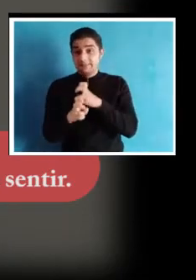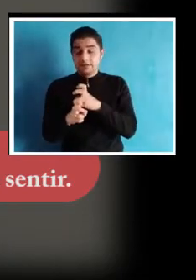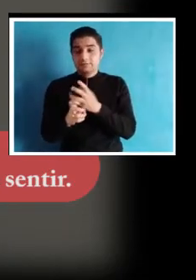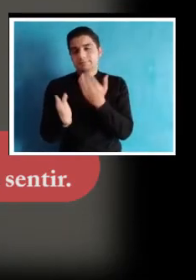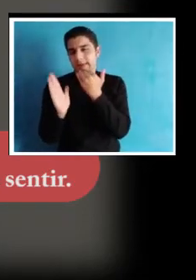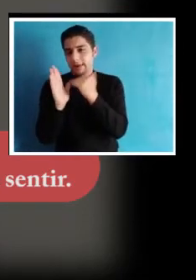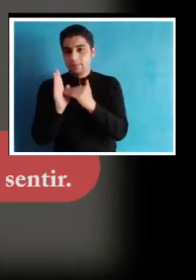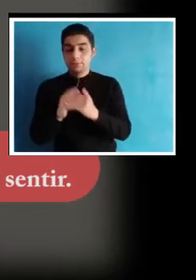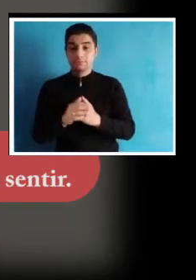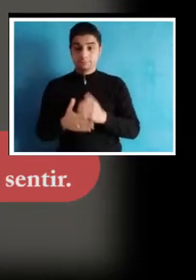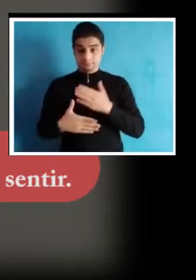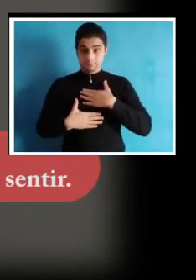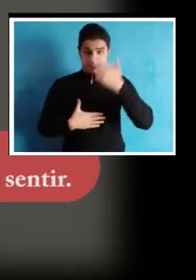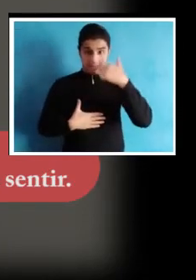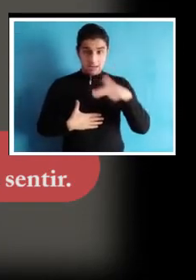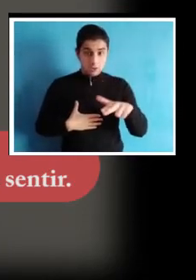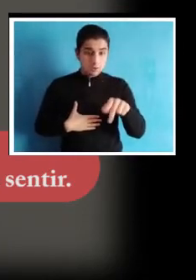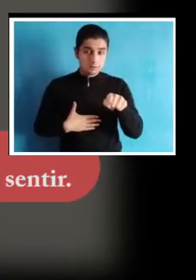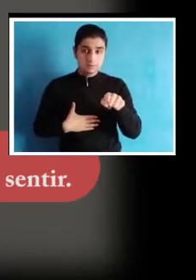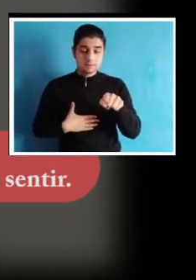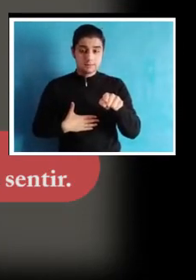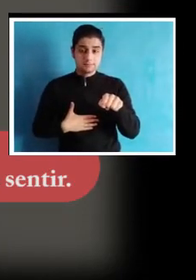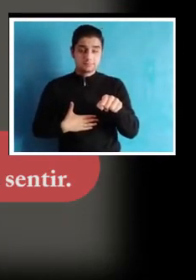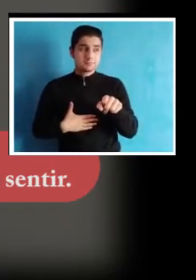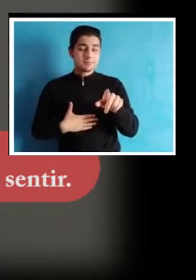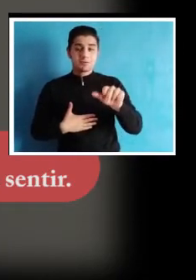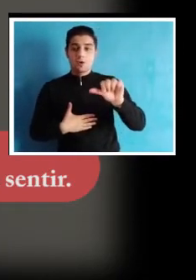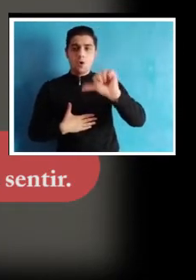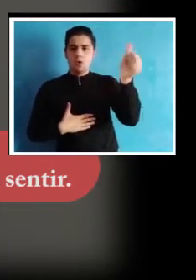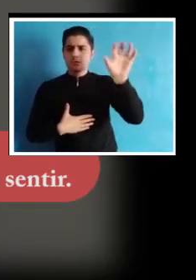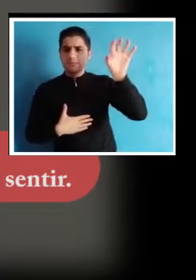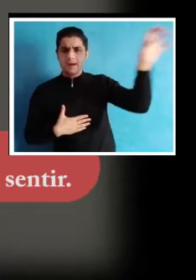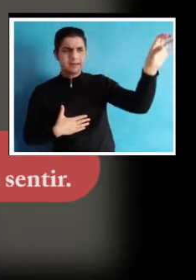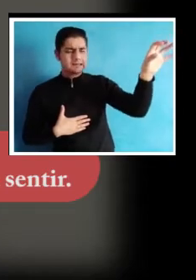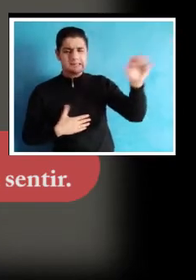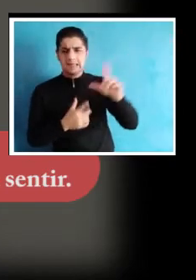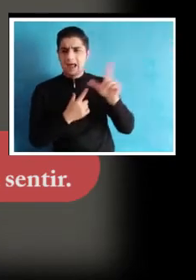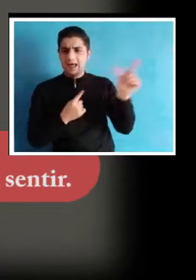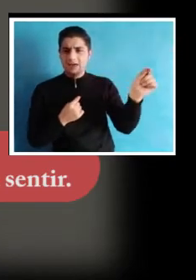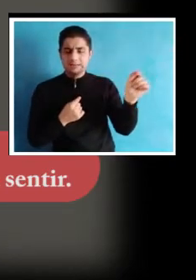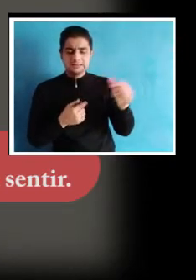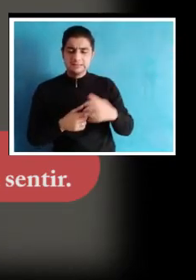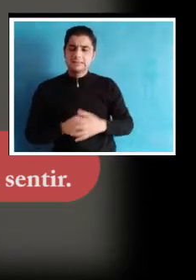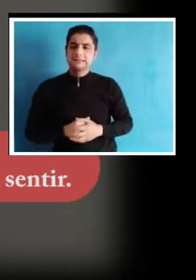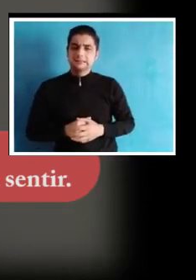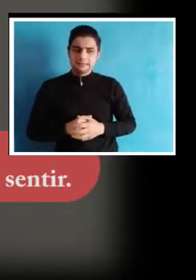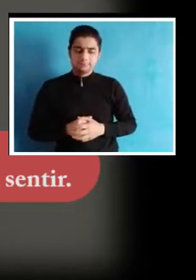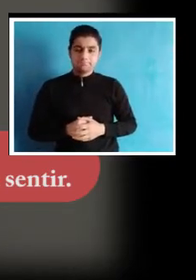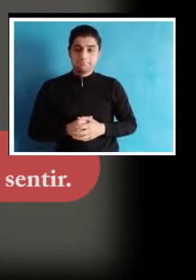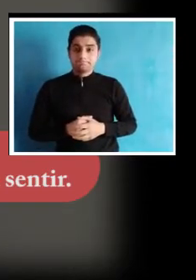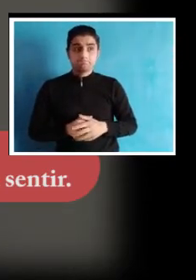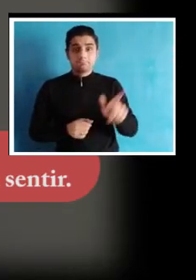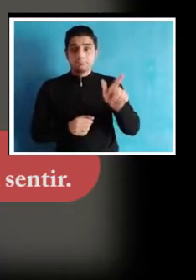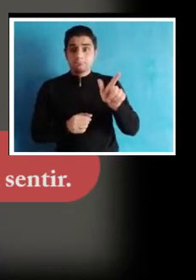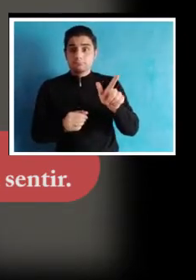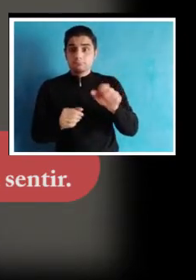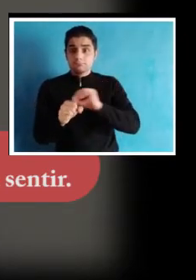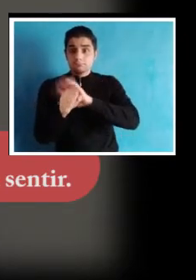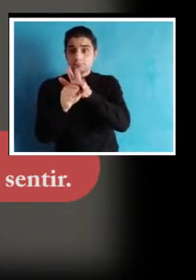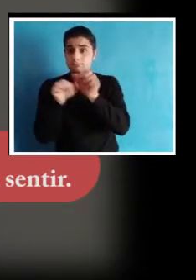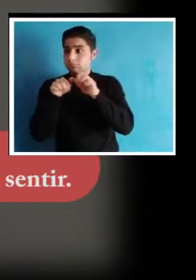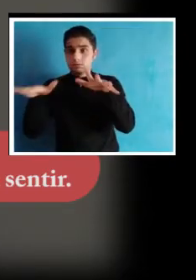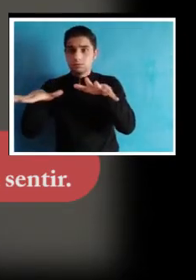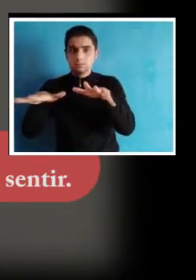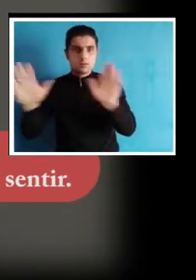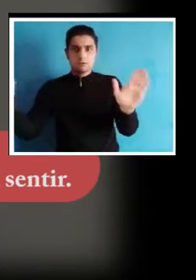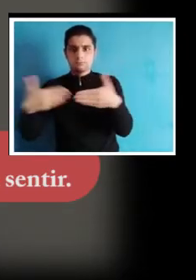Por ejemplo, el hecho de tener a mi hijo o uno de mis hijos fuera del país y el hecho de que no haya podido